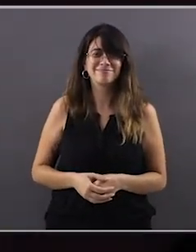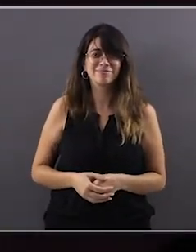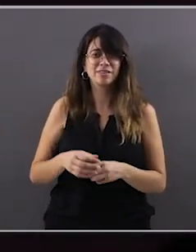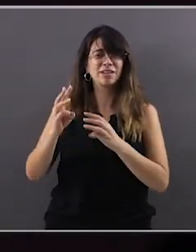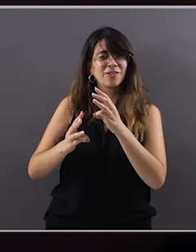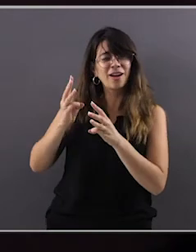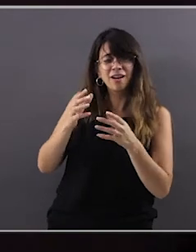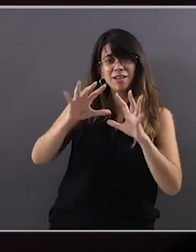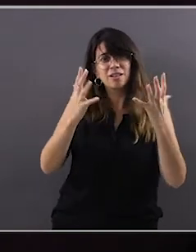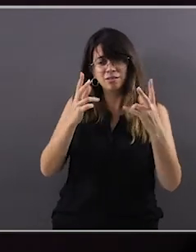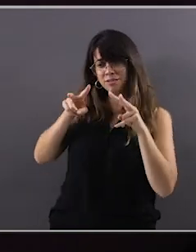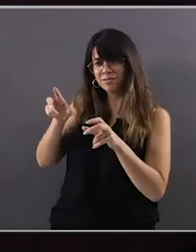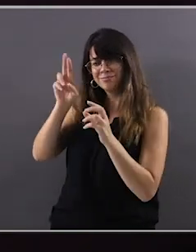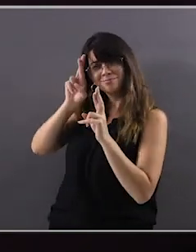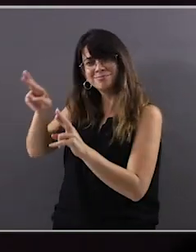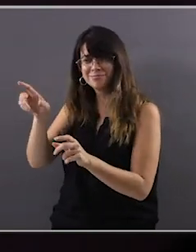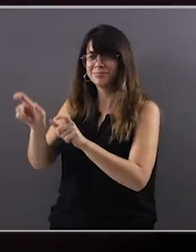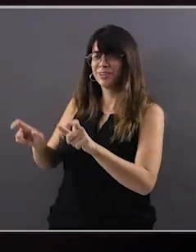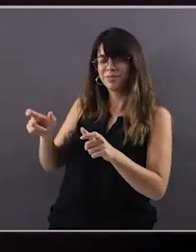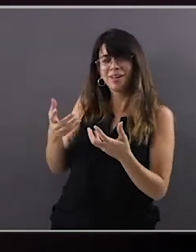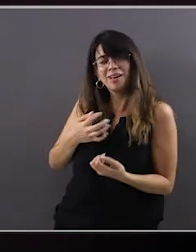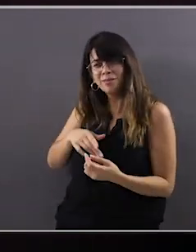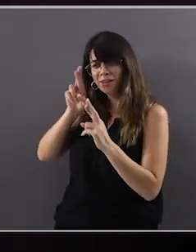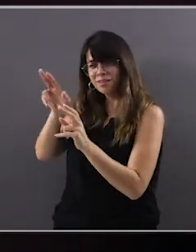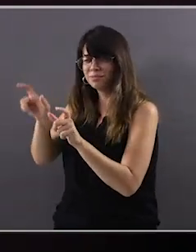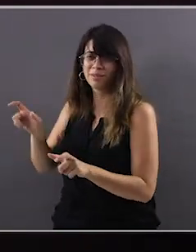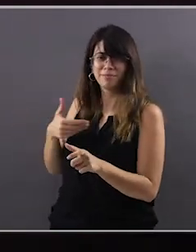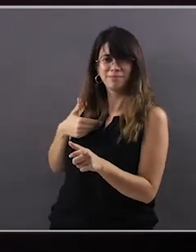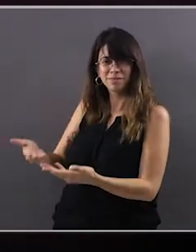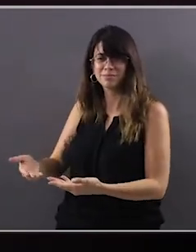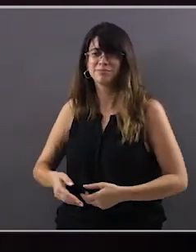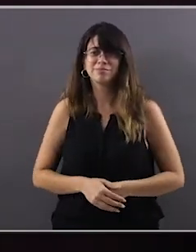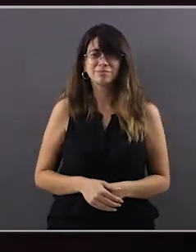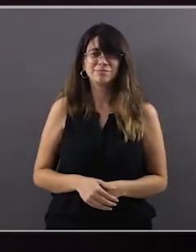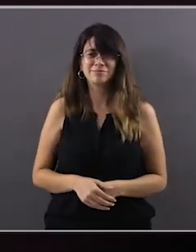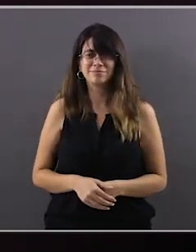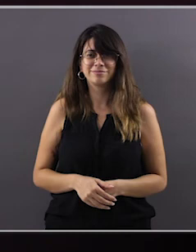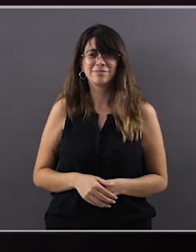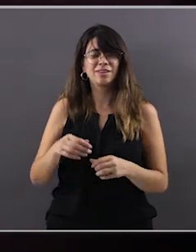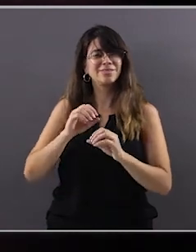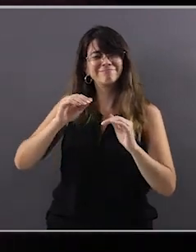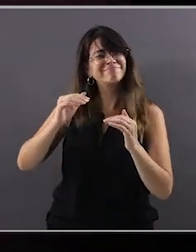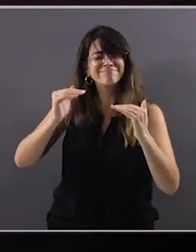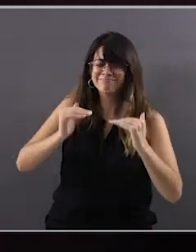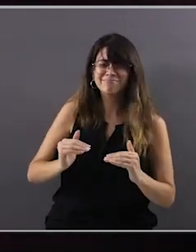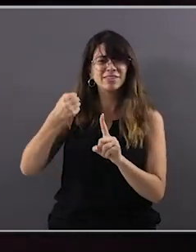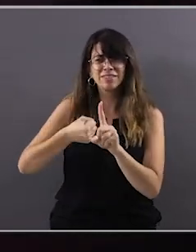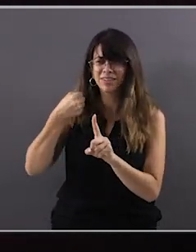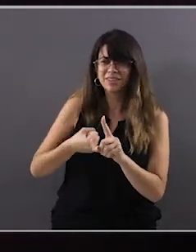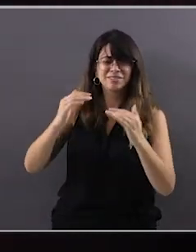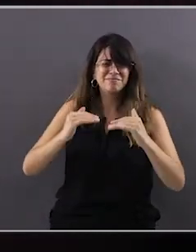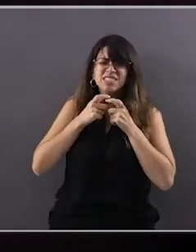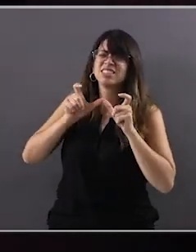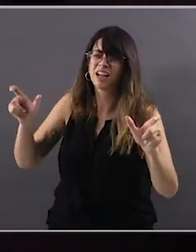Que el mundo los trate cuando se muestren. Los traten mejor de lo que me trataron a mí. Con menos violencia, con menos